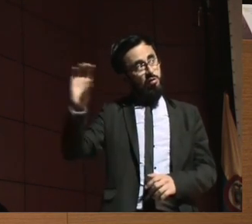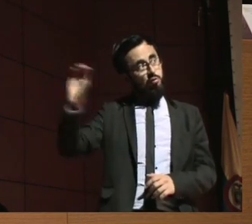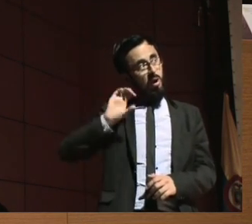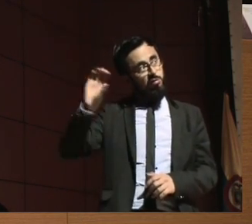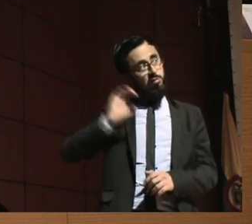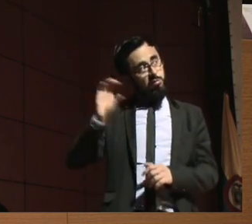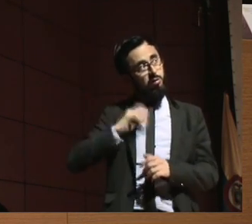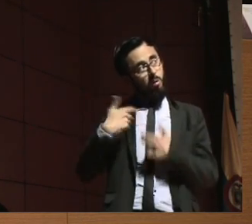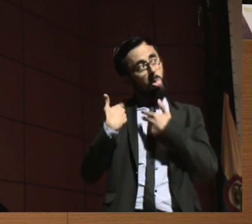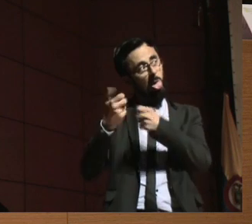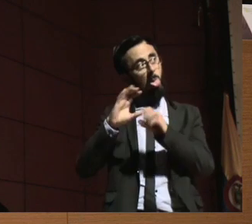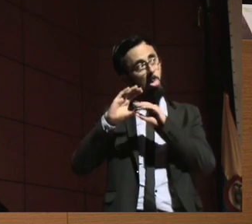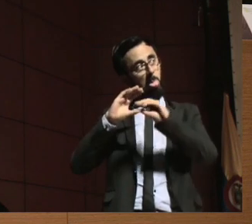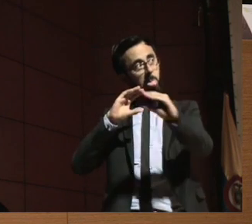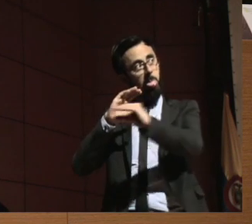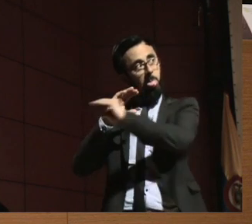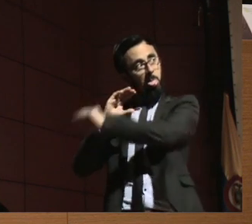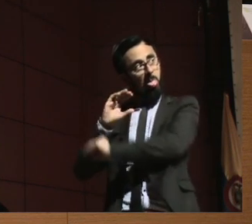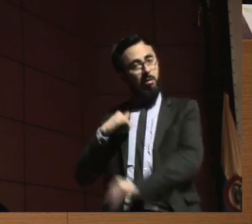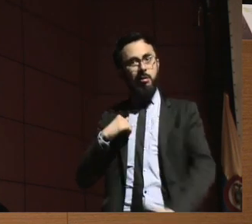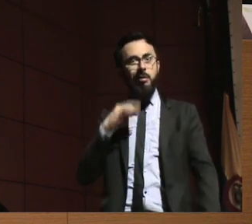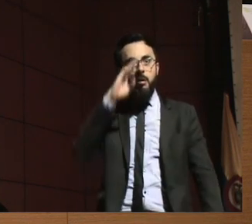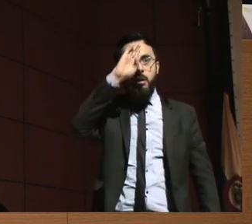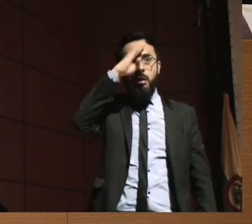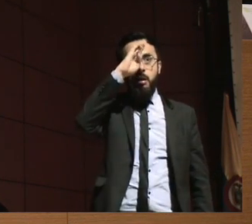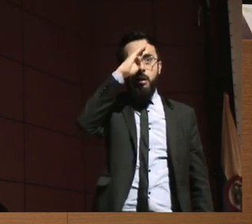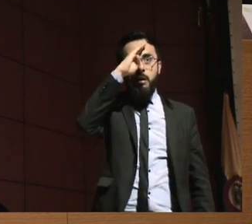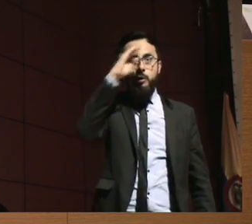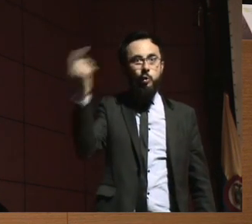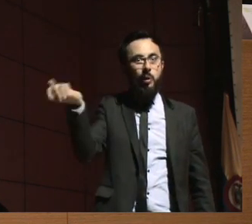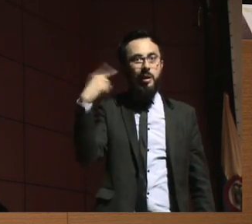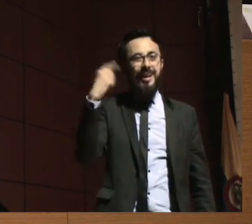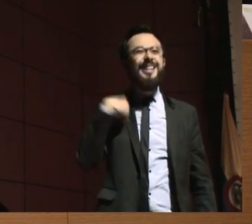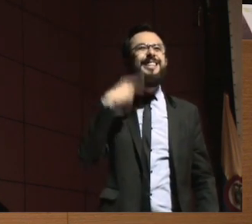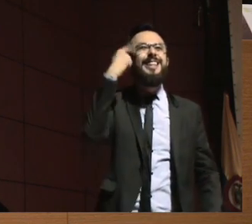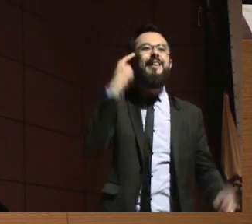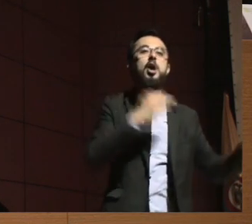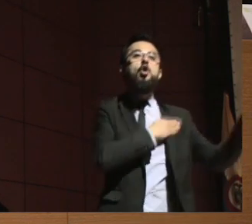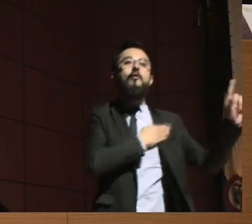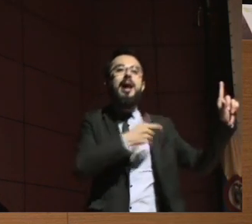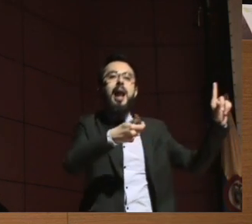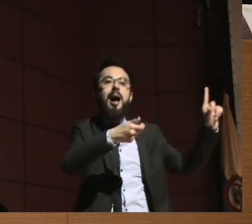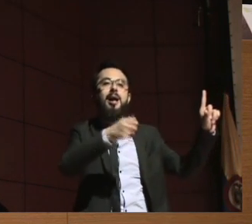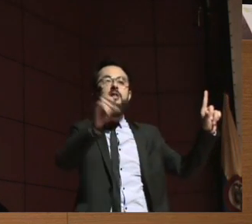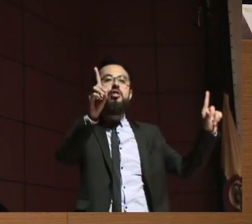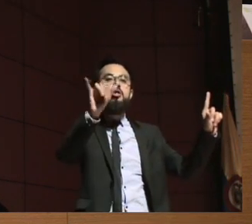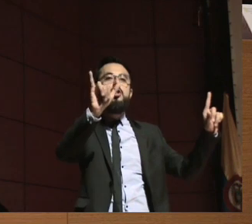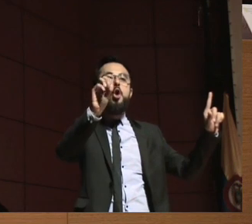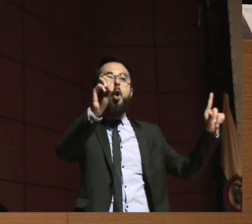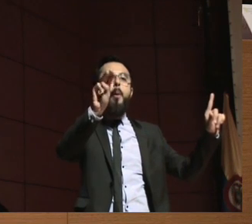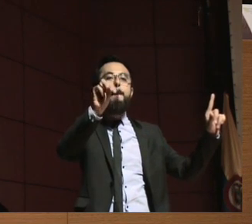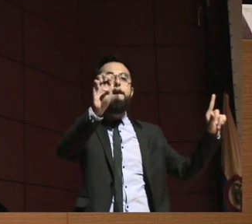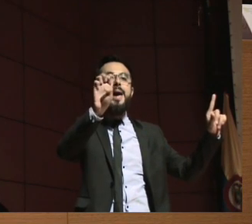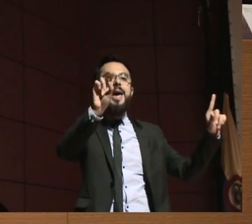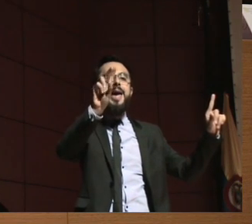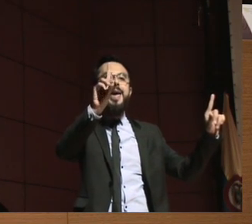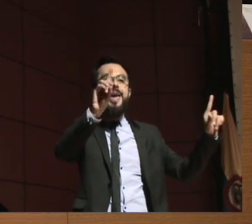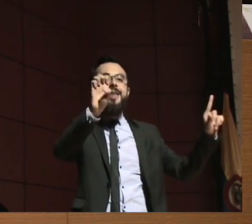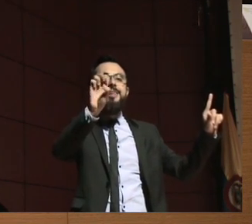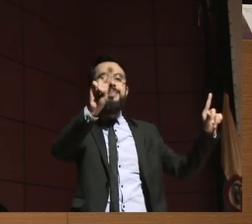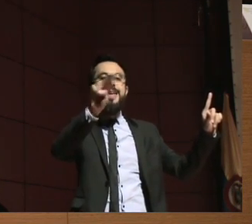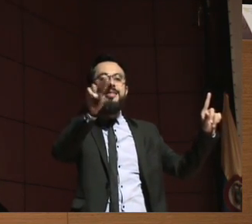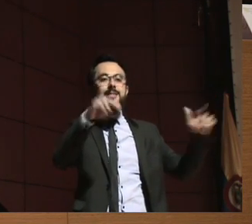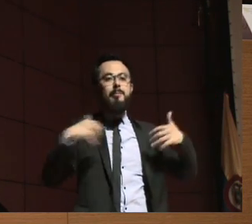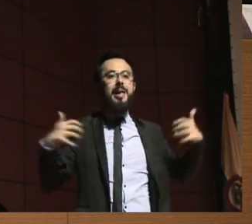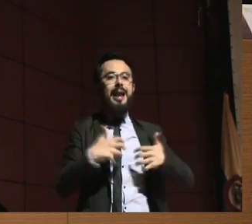y con Betty y decía, claro, ahí está, en esta época creo que estaban pasando esta telenovela de Diomedes y entonces ahí está claramente, claramente el impacto